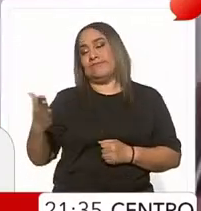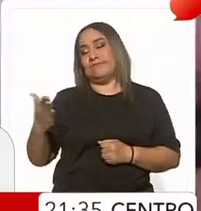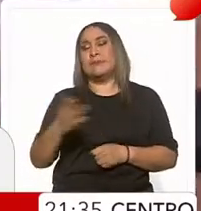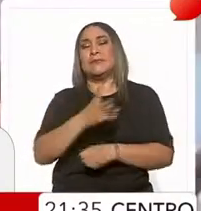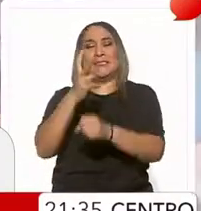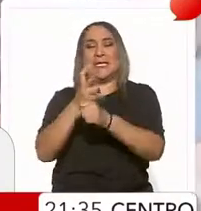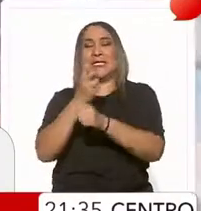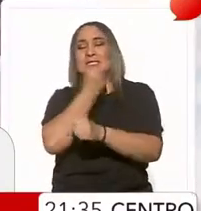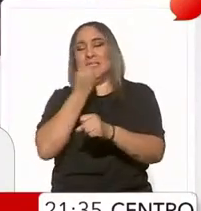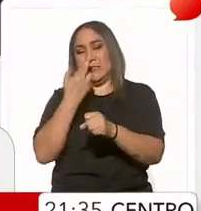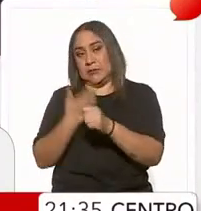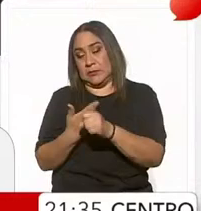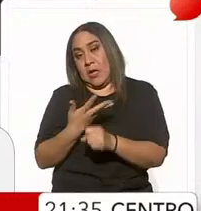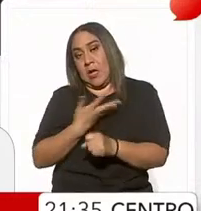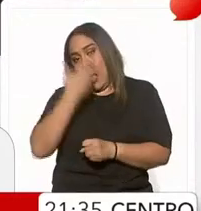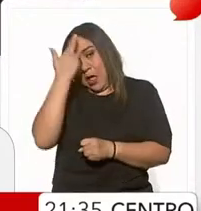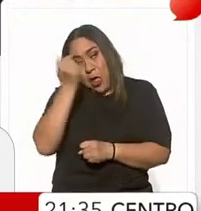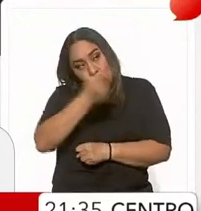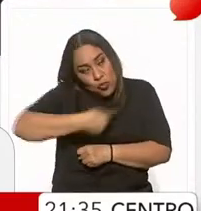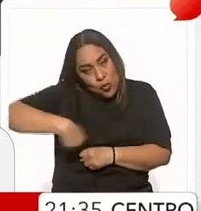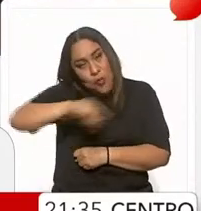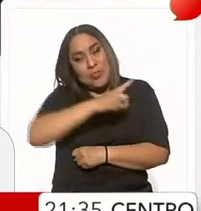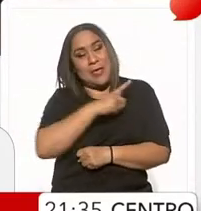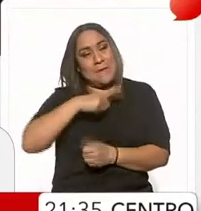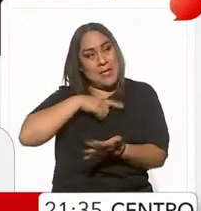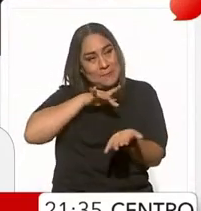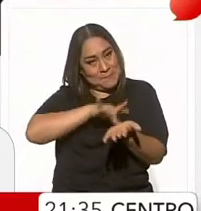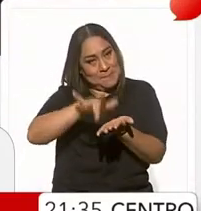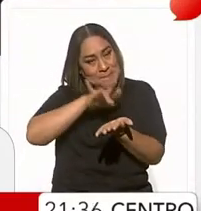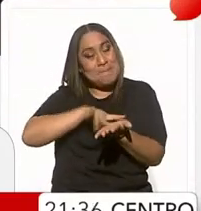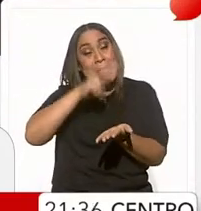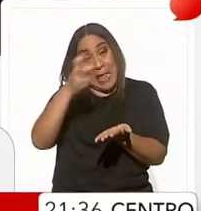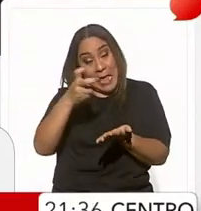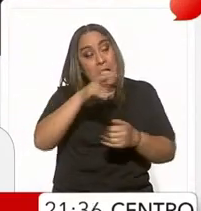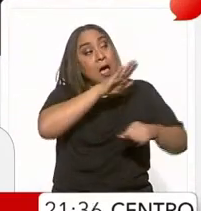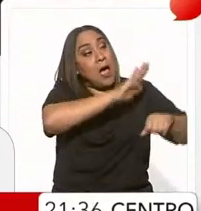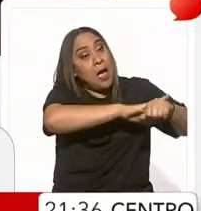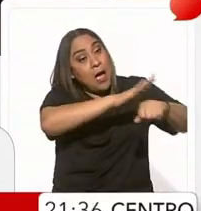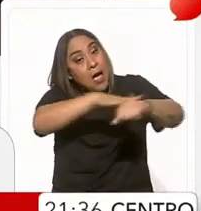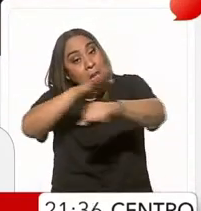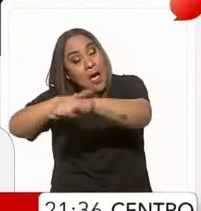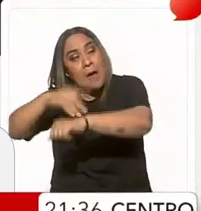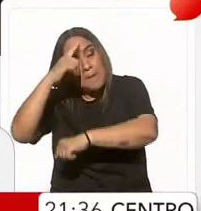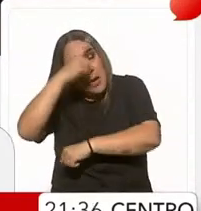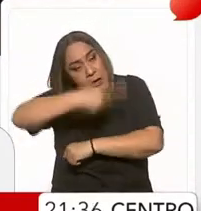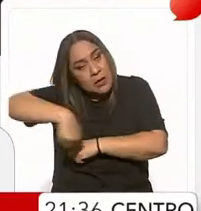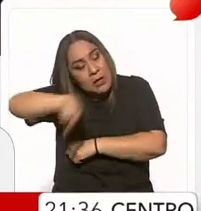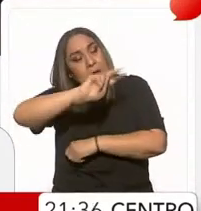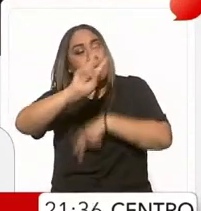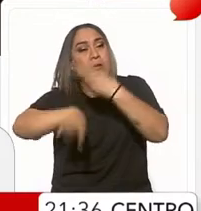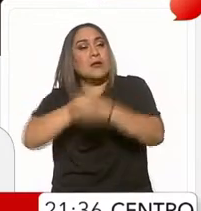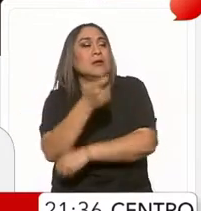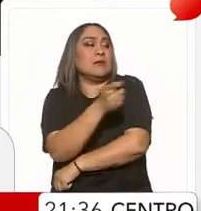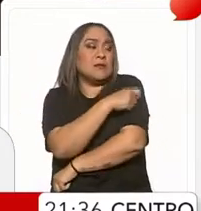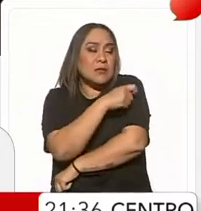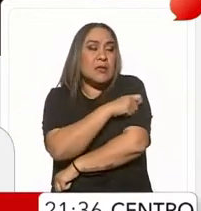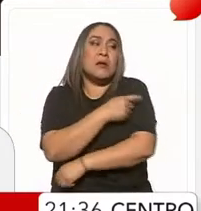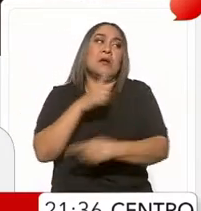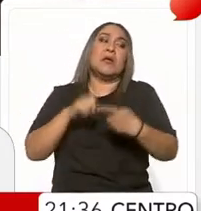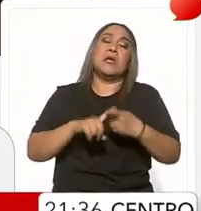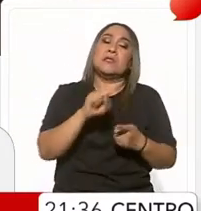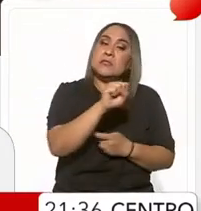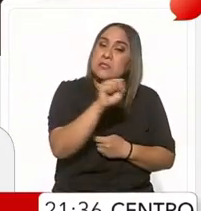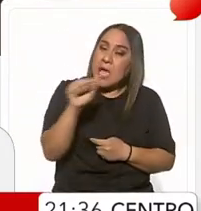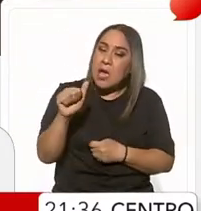todas, todos tenemos que contribuir, y ahí está el llamado entonces para la vacunación, estamos hablando de centros de salud, también